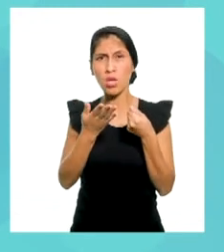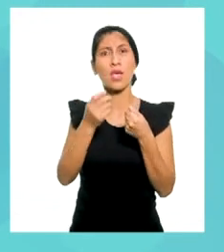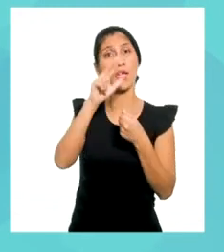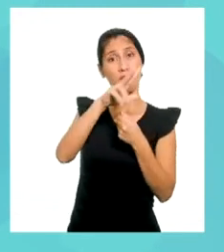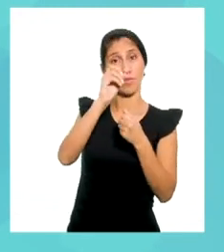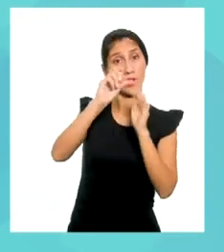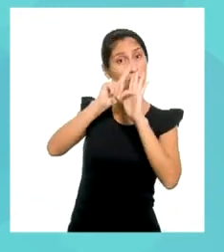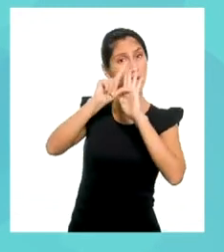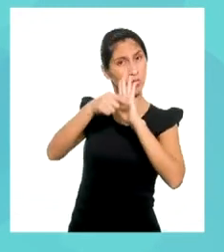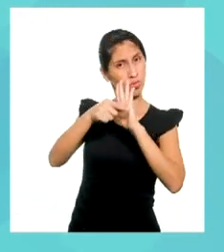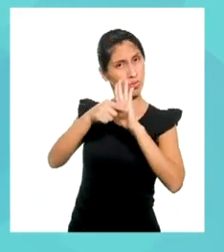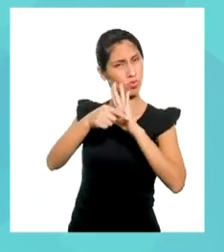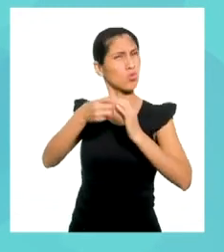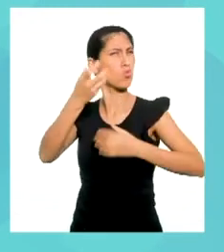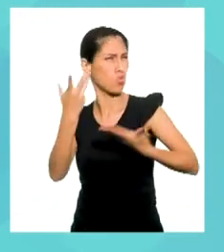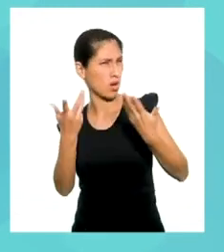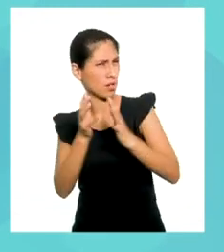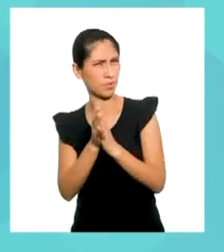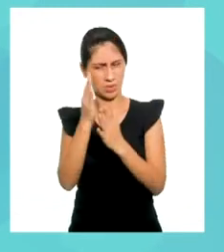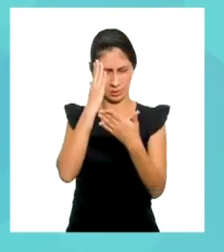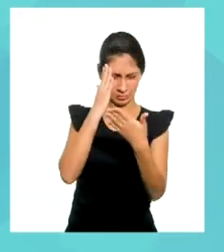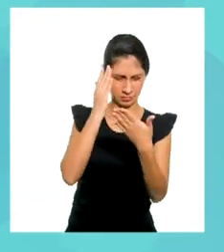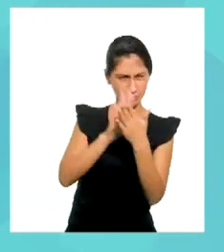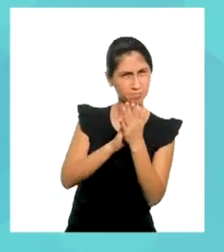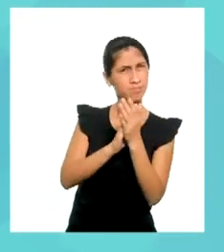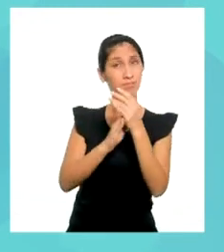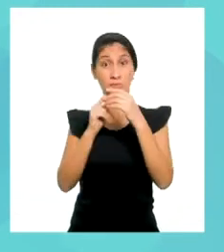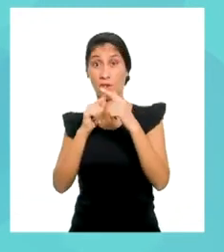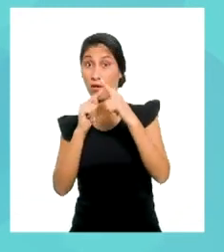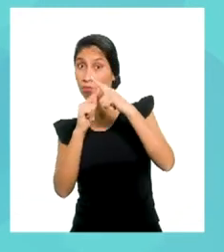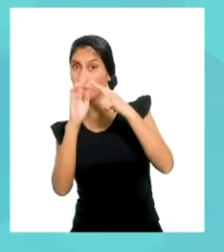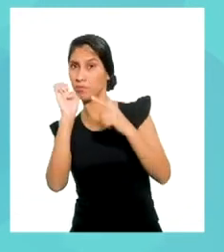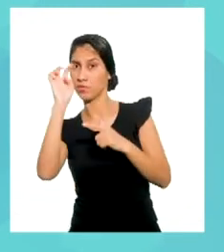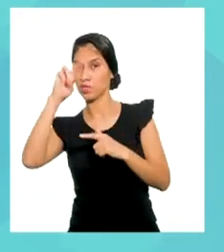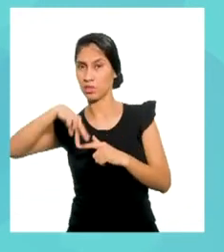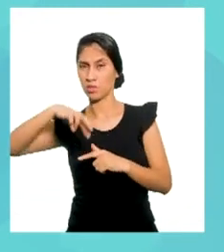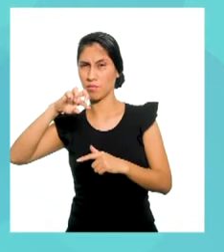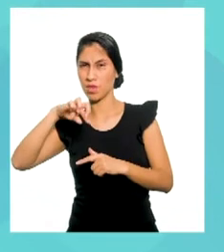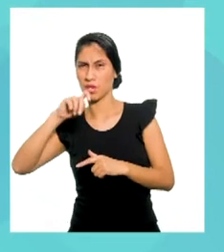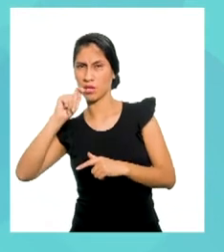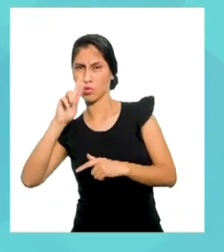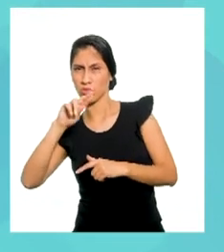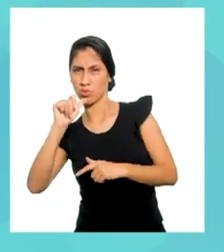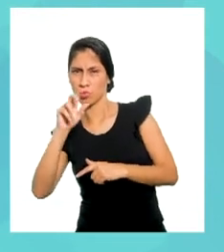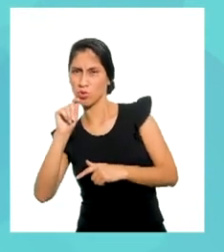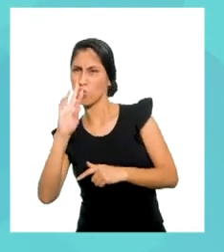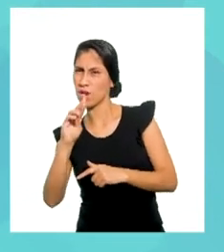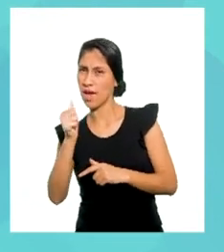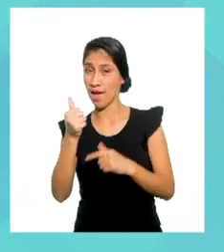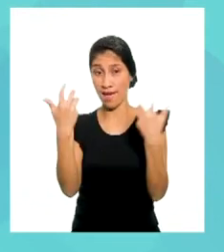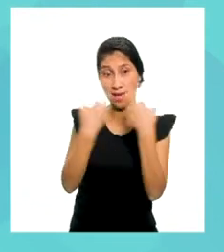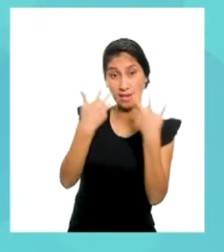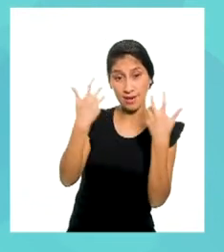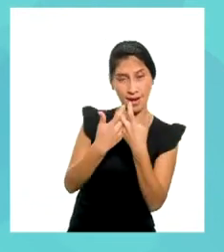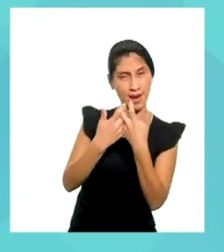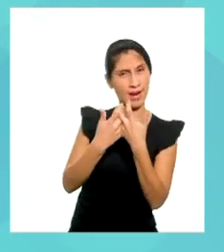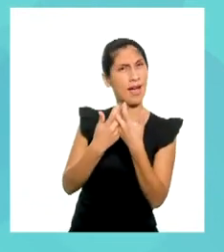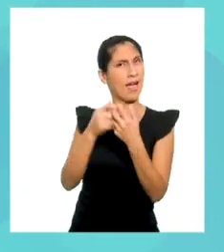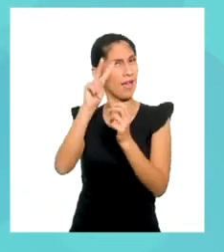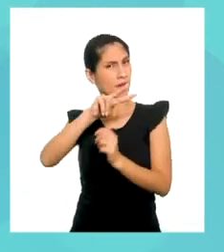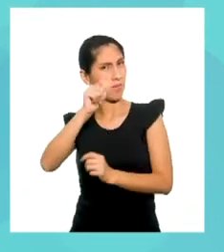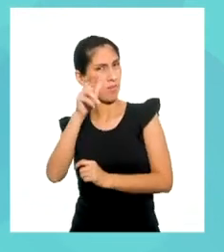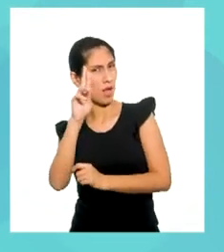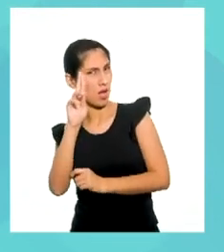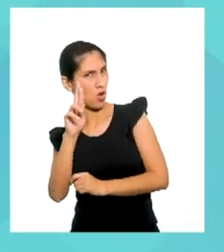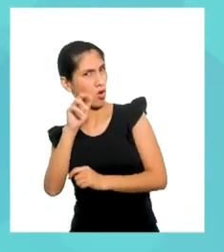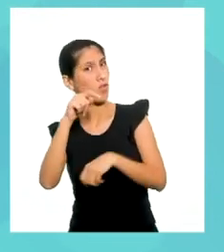encendido? Veamos. Para poder saber la temperatura del horno, reemplazamos el valor del tiempo en